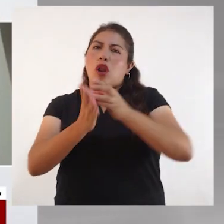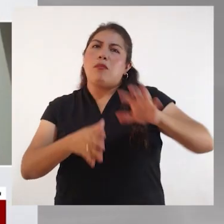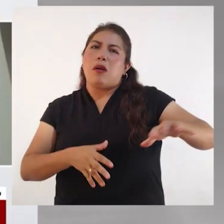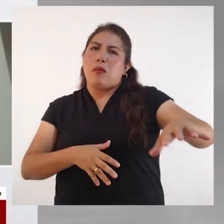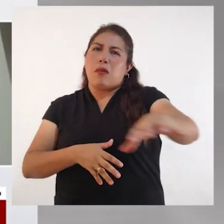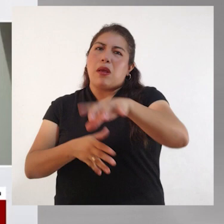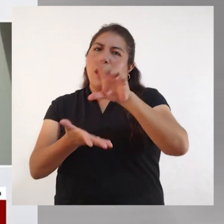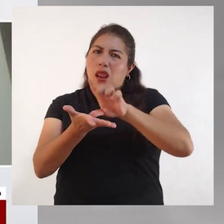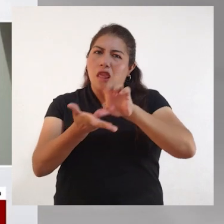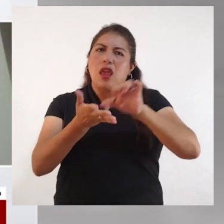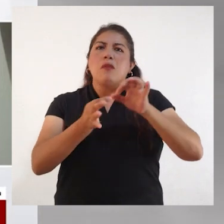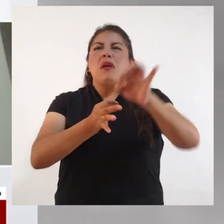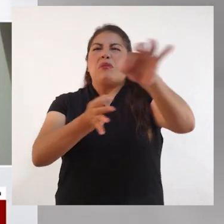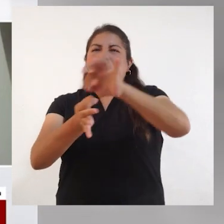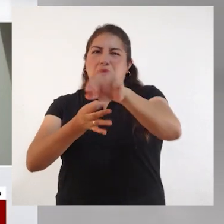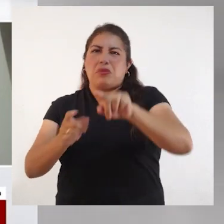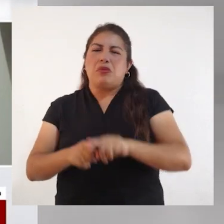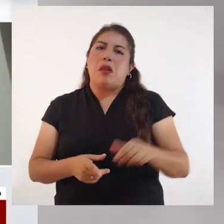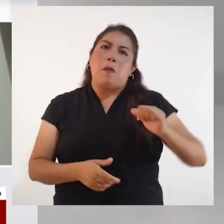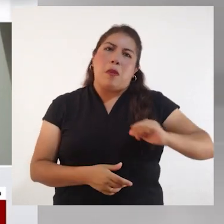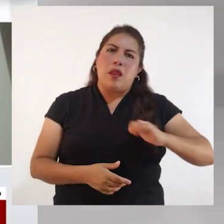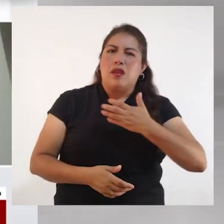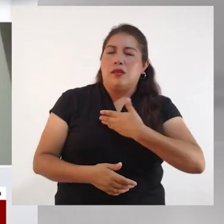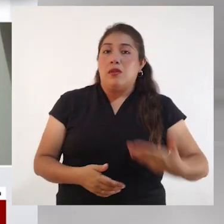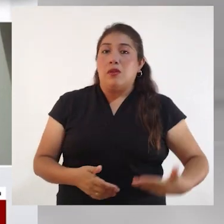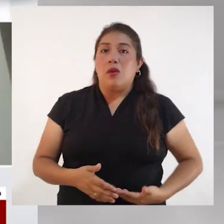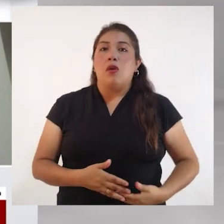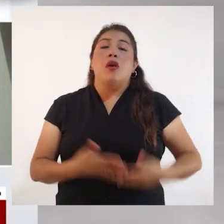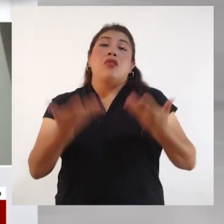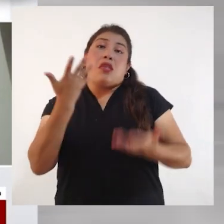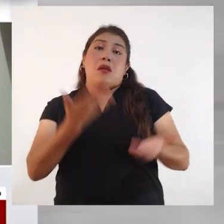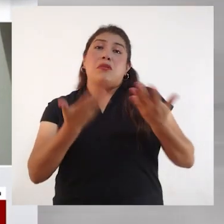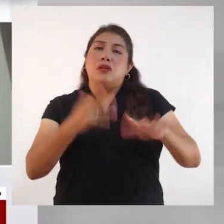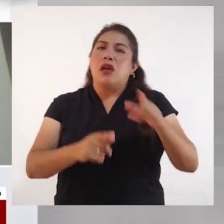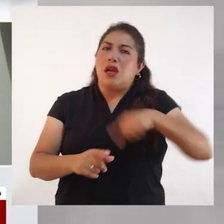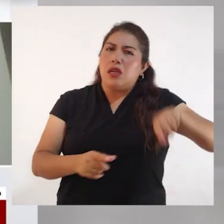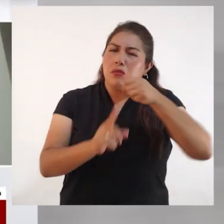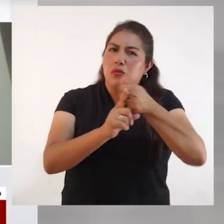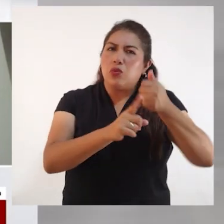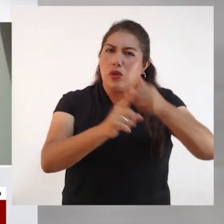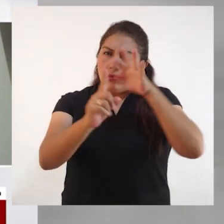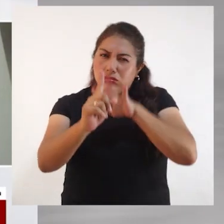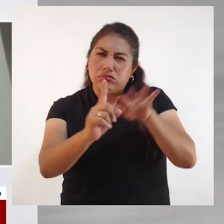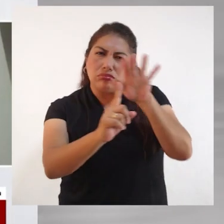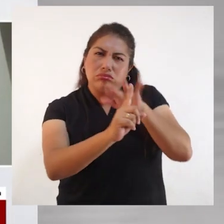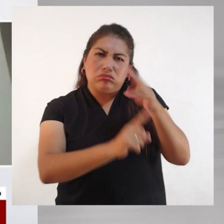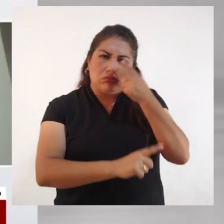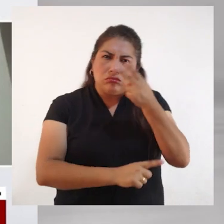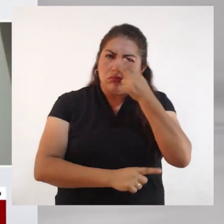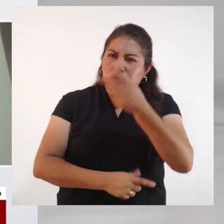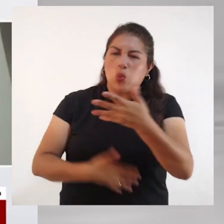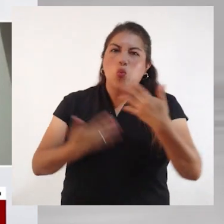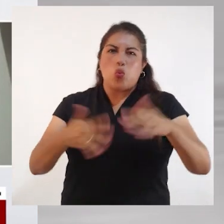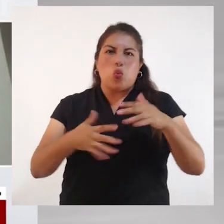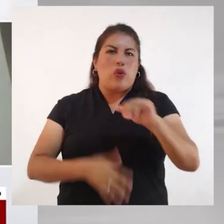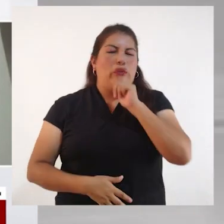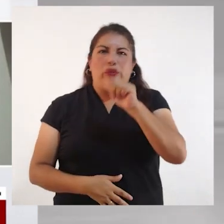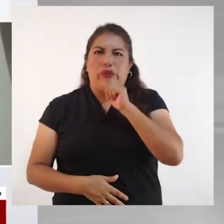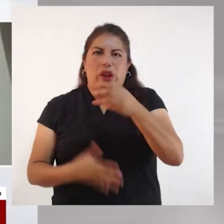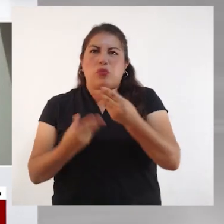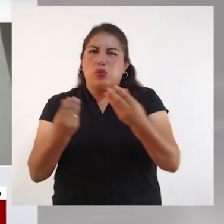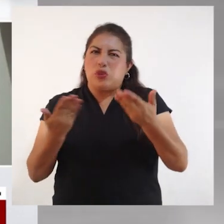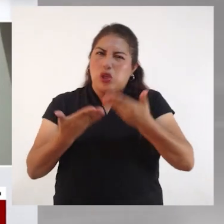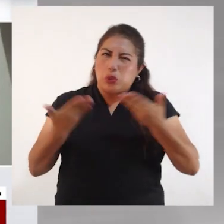educativos tanto nacionales como particulares y quizás han hecho ya algunas observaciones, ven la carencia de algunos